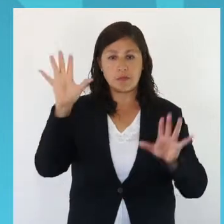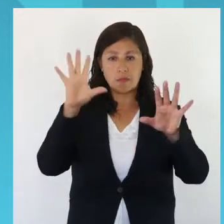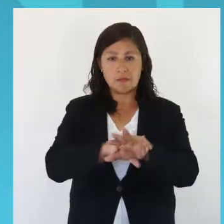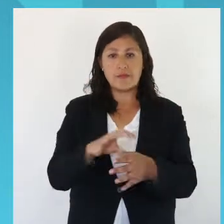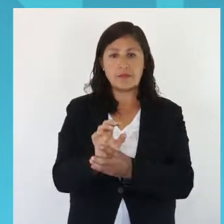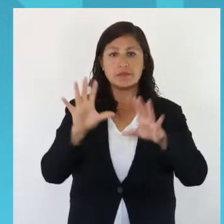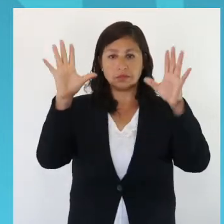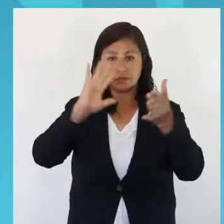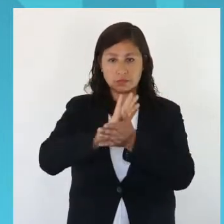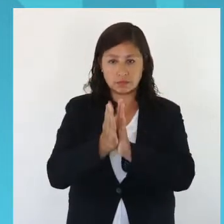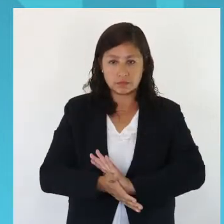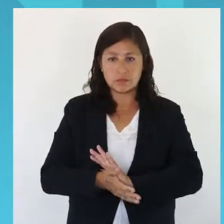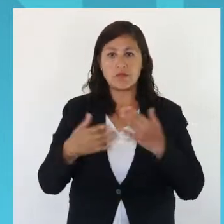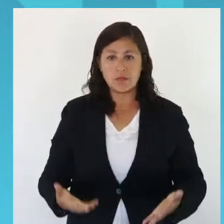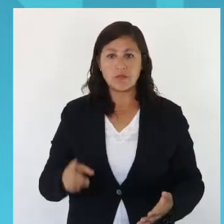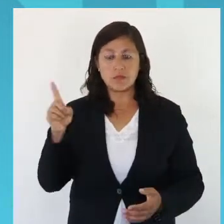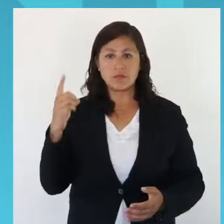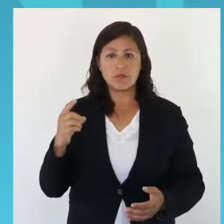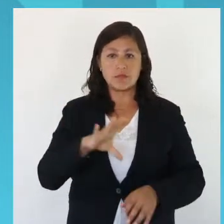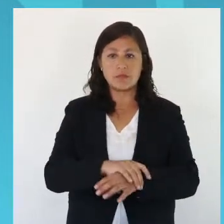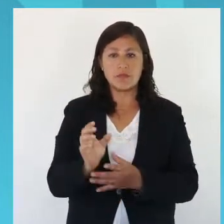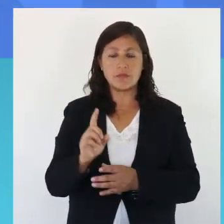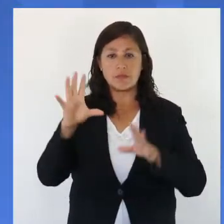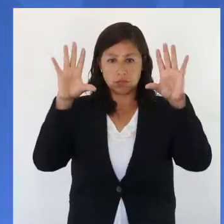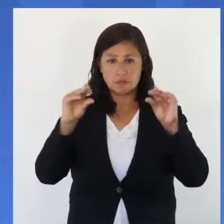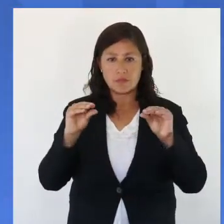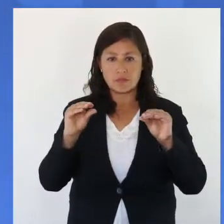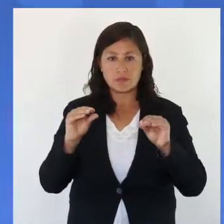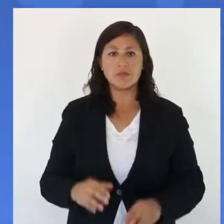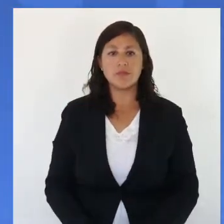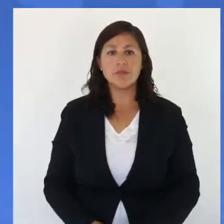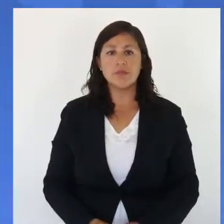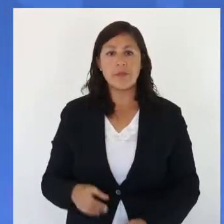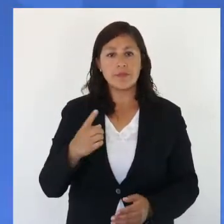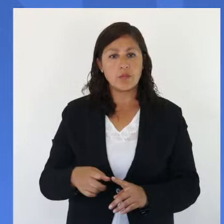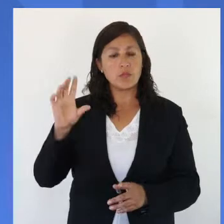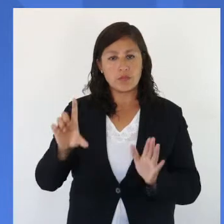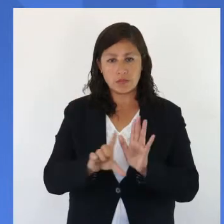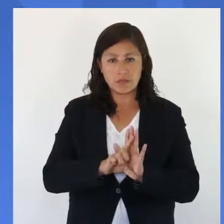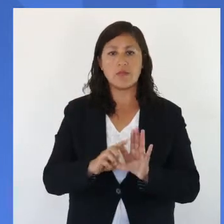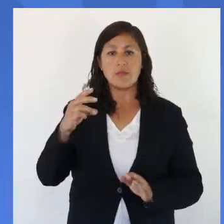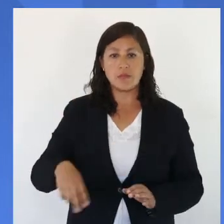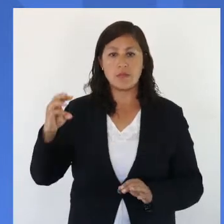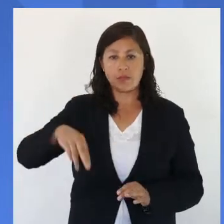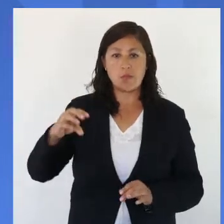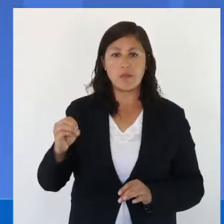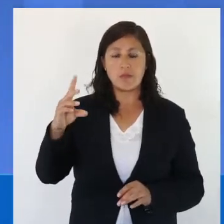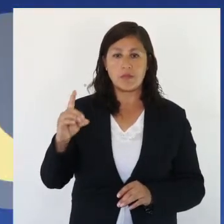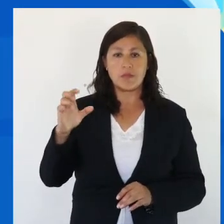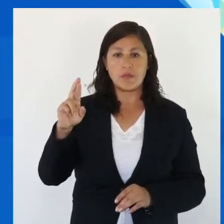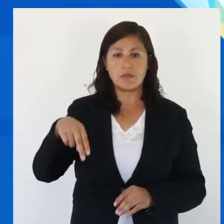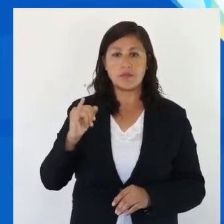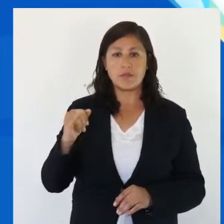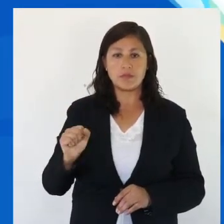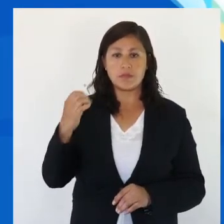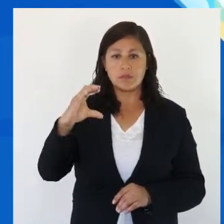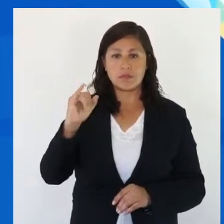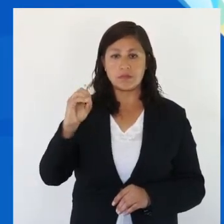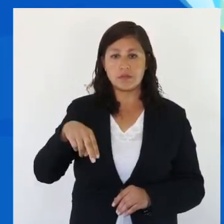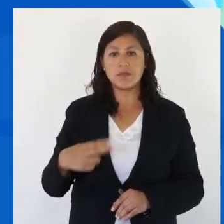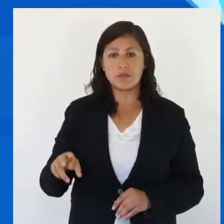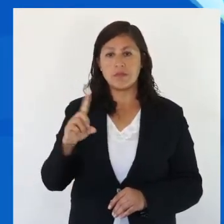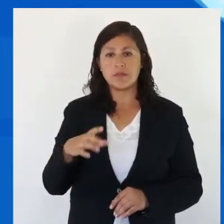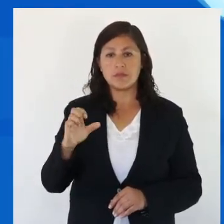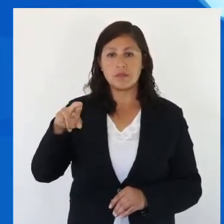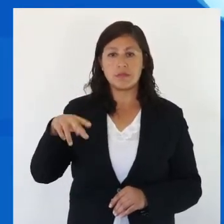ocurría anteriormente, y considera solo la reclusión nocturna del involucrado. Por otra parte, la Ley de Modernización de Serna Pesca se